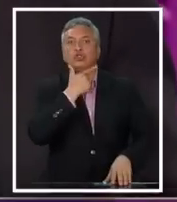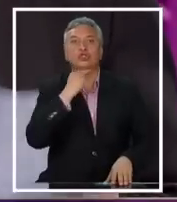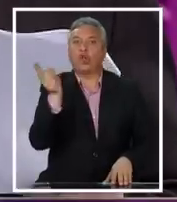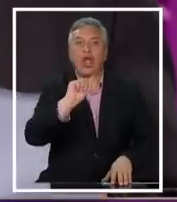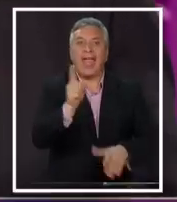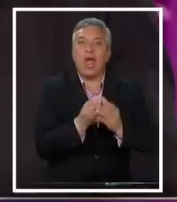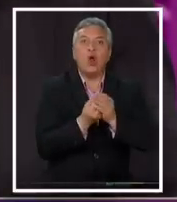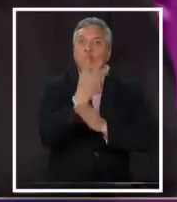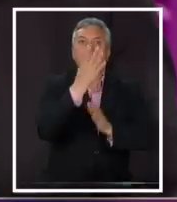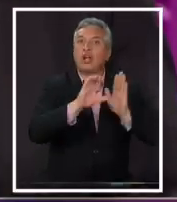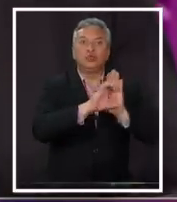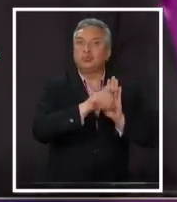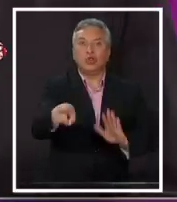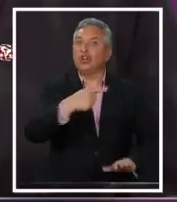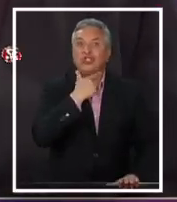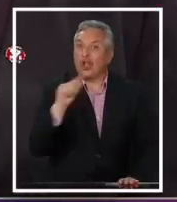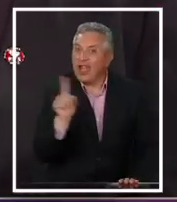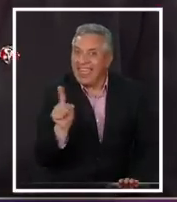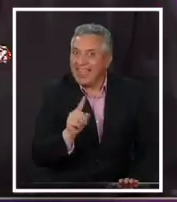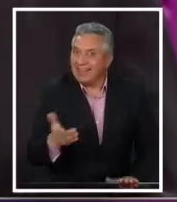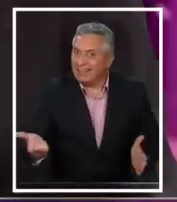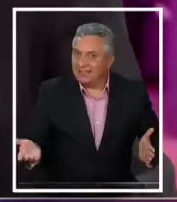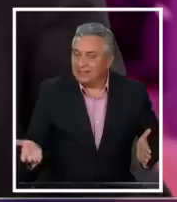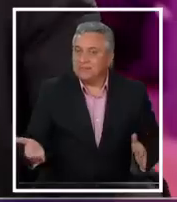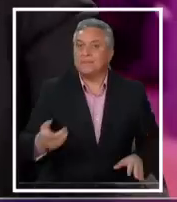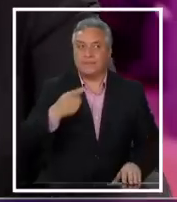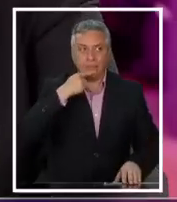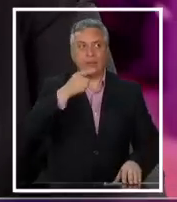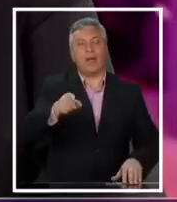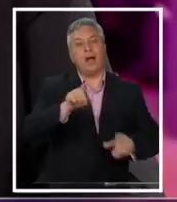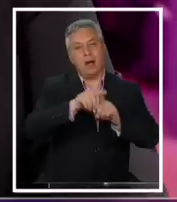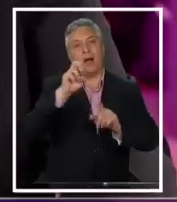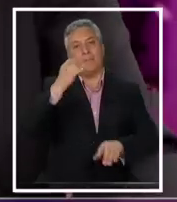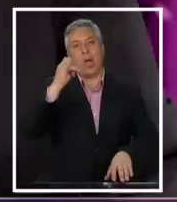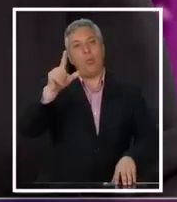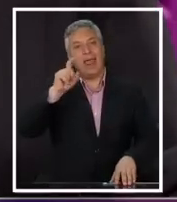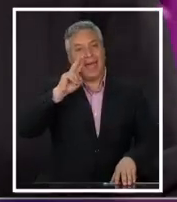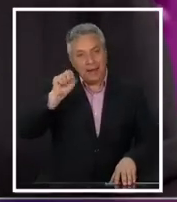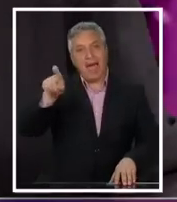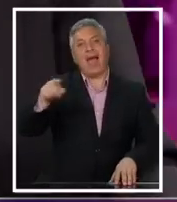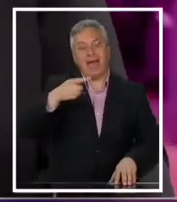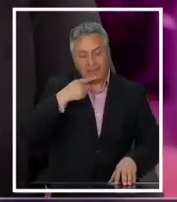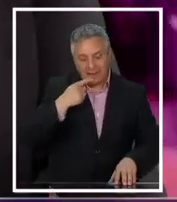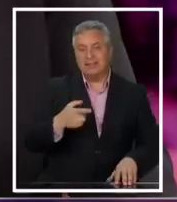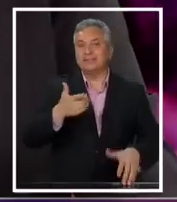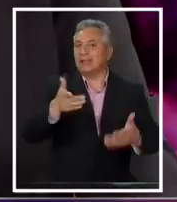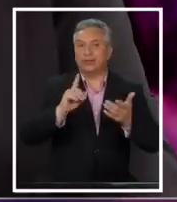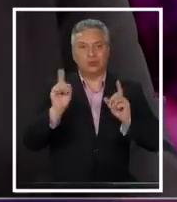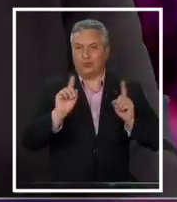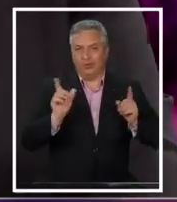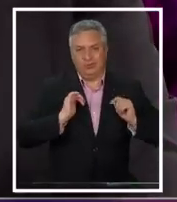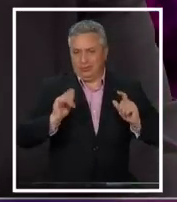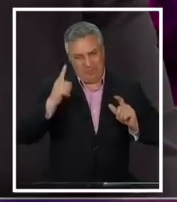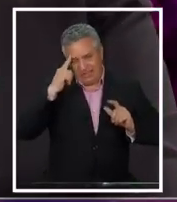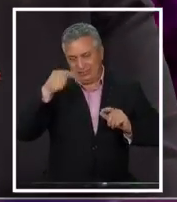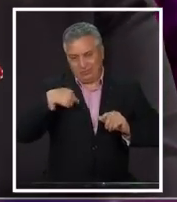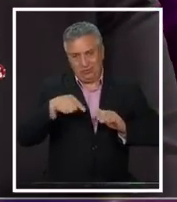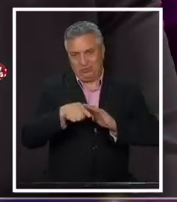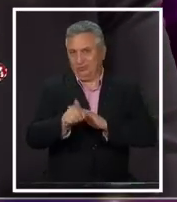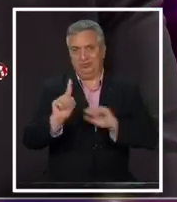una nueva constitución. Jimena, Jimena, Jimena, Jimena Rincón. Claramente, Paulina Oudanovic entra en el terreno que creo no hay que entrar y es